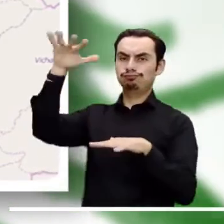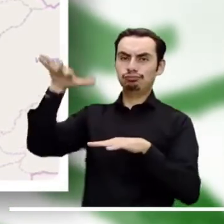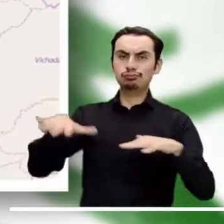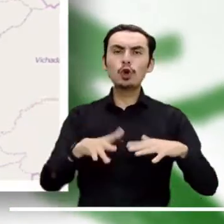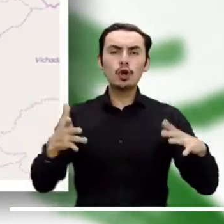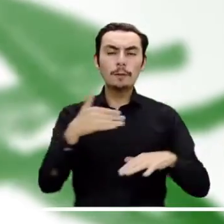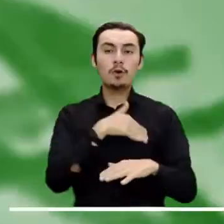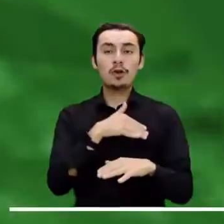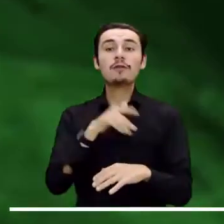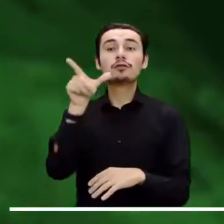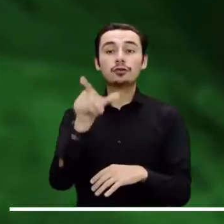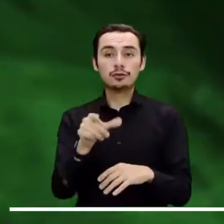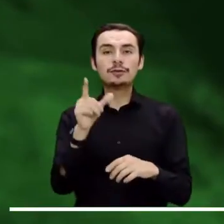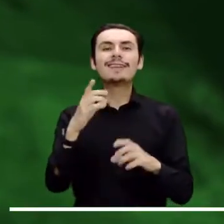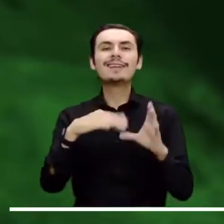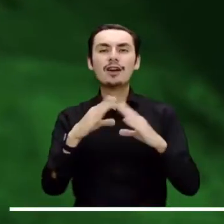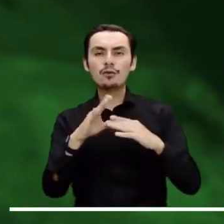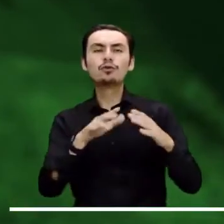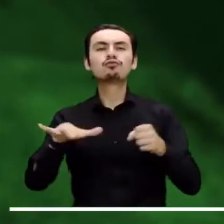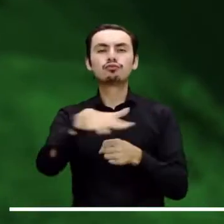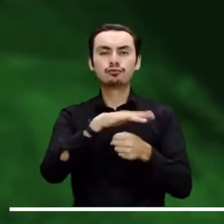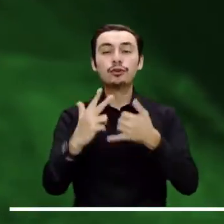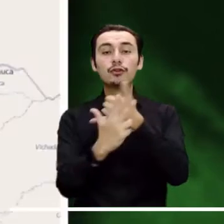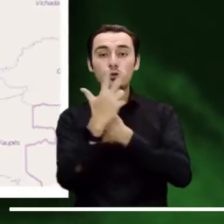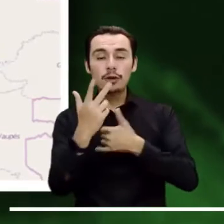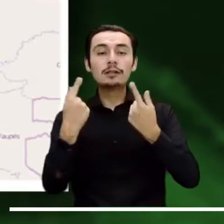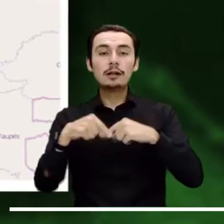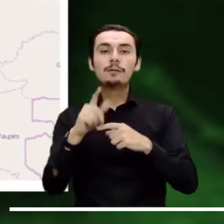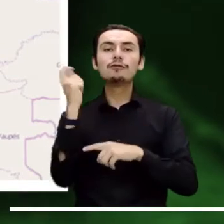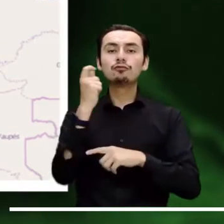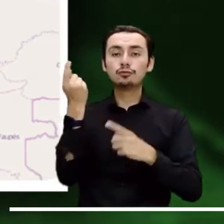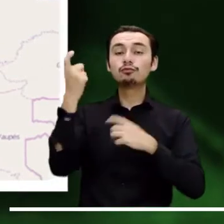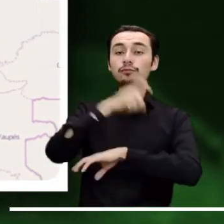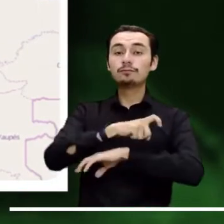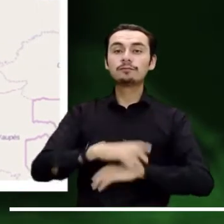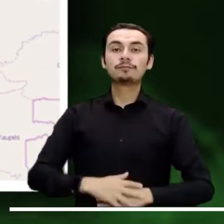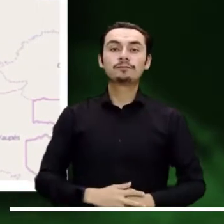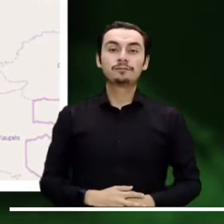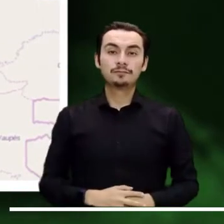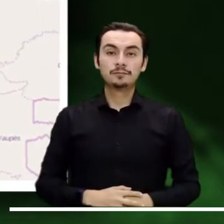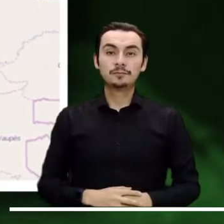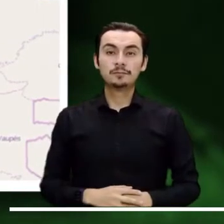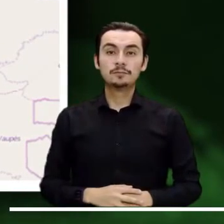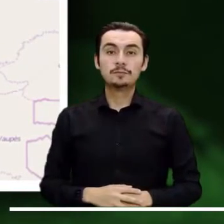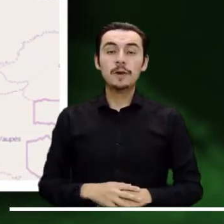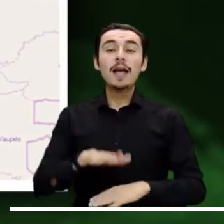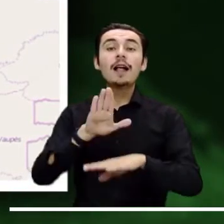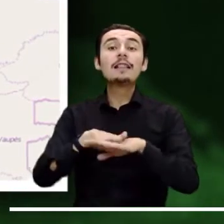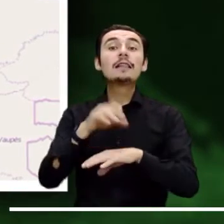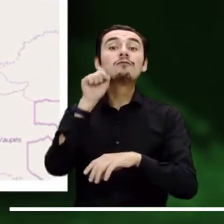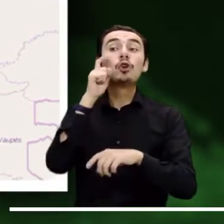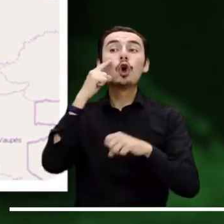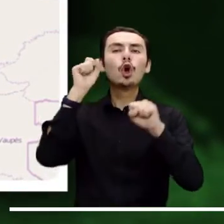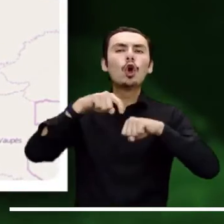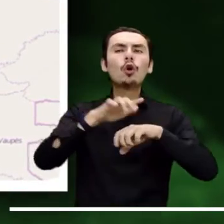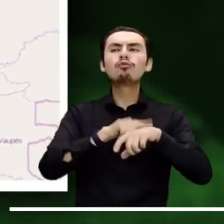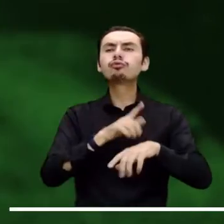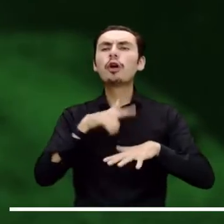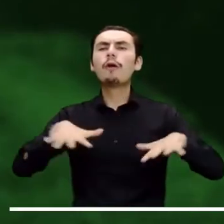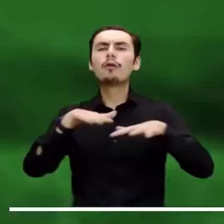roja por probabilidad de deslizamientos en Bolívar, Cesar, Cauca, la región andina, Meta, Casanare y Putumayo.